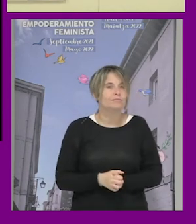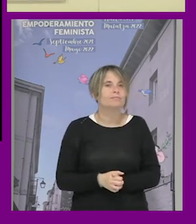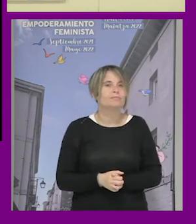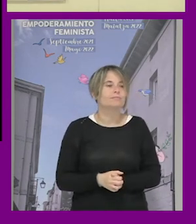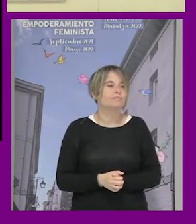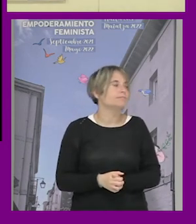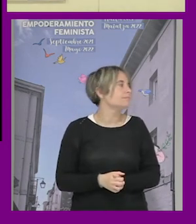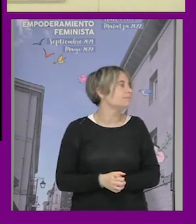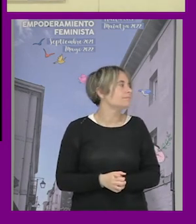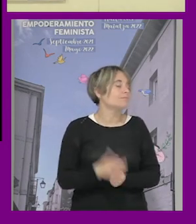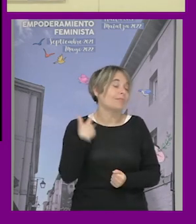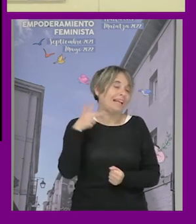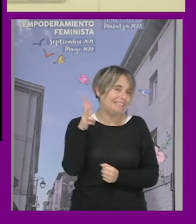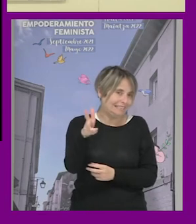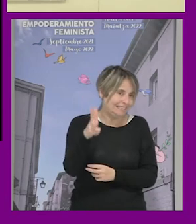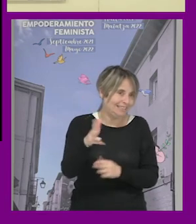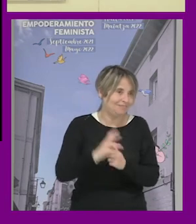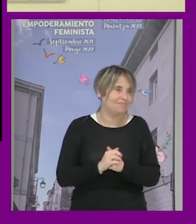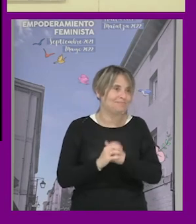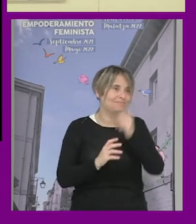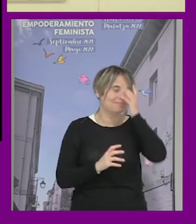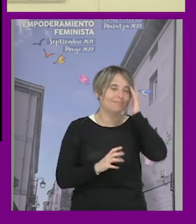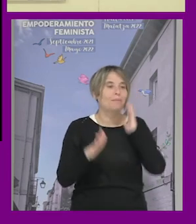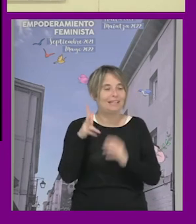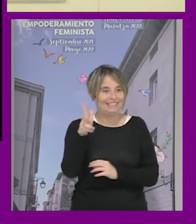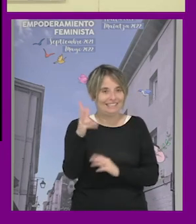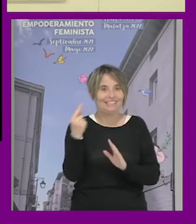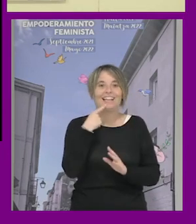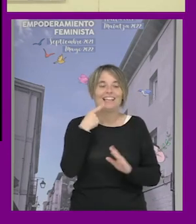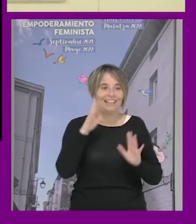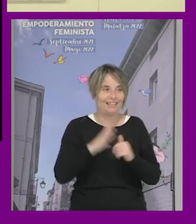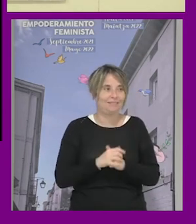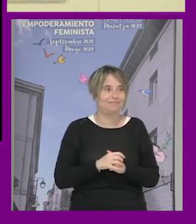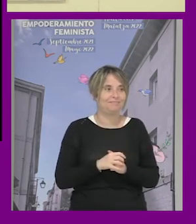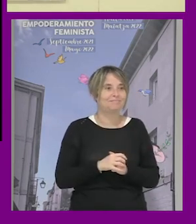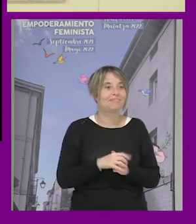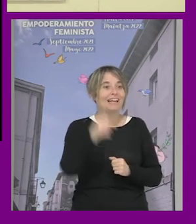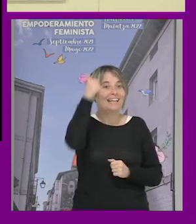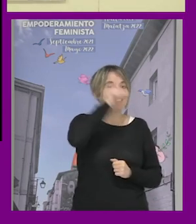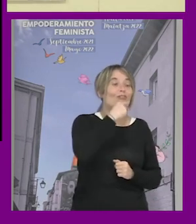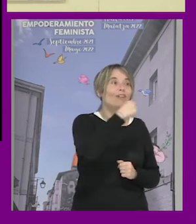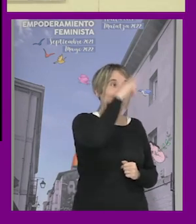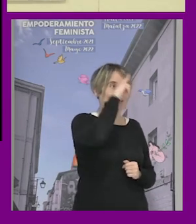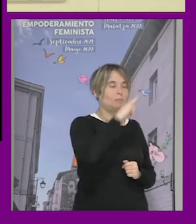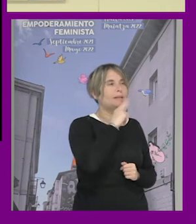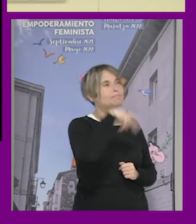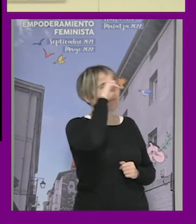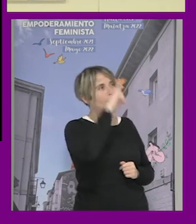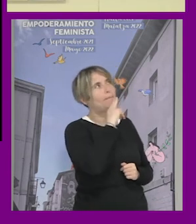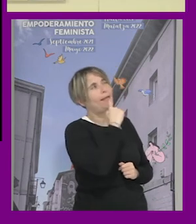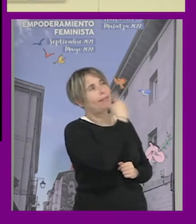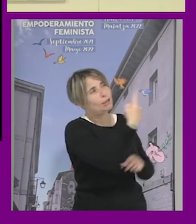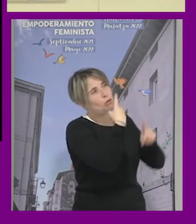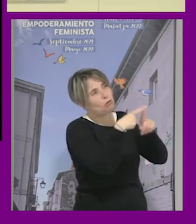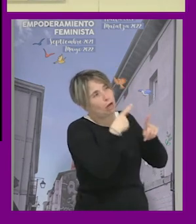soy malo explicando chistes pero hay un chiste que que cuadra aquí dice un chico le dice a su padre papá tengo que decirte una